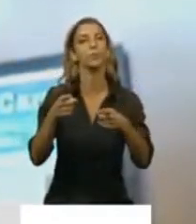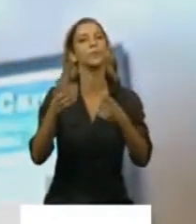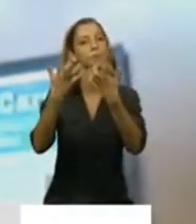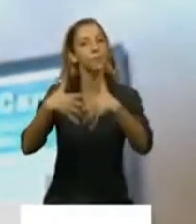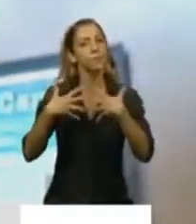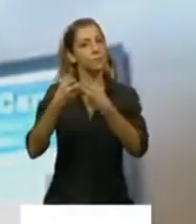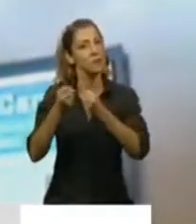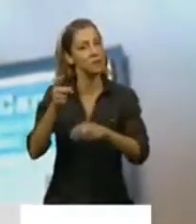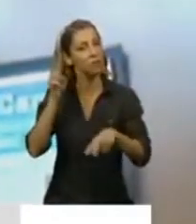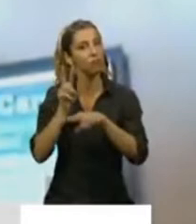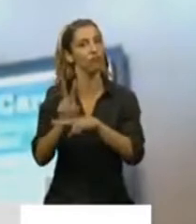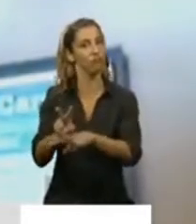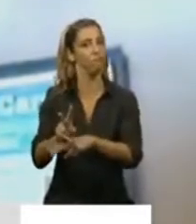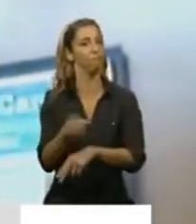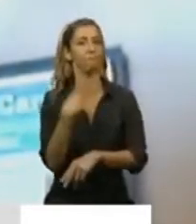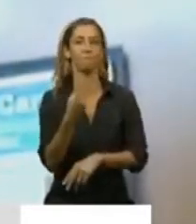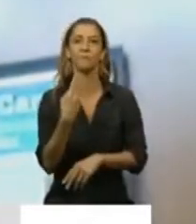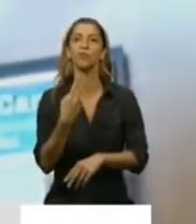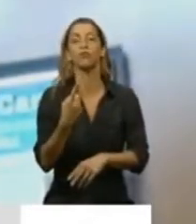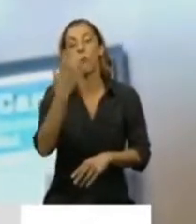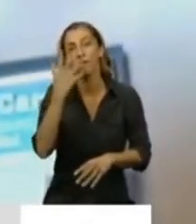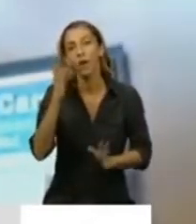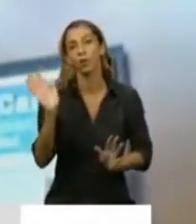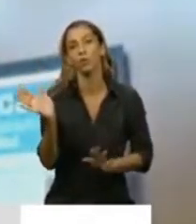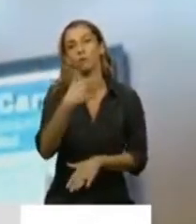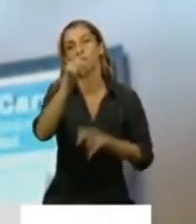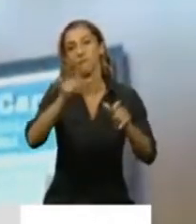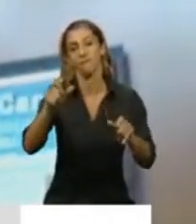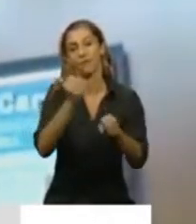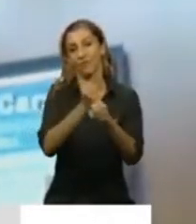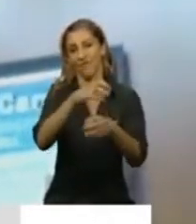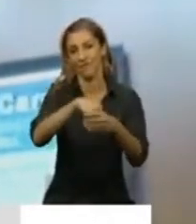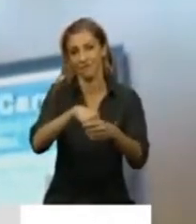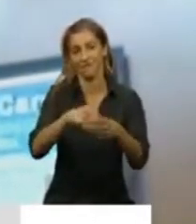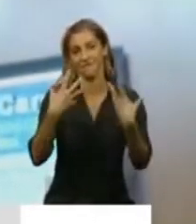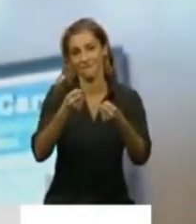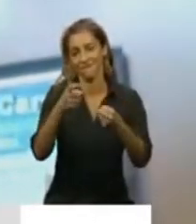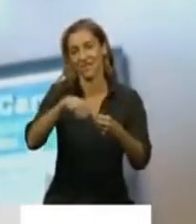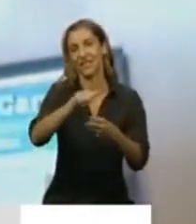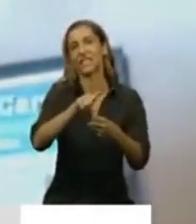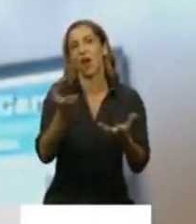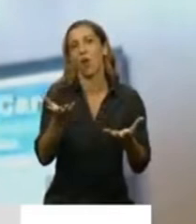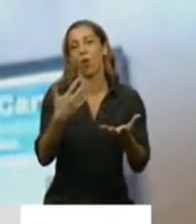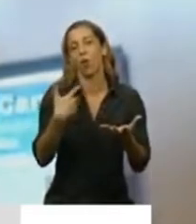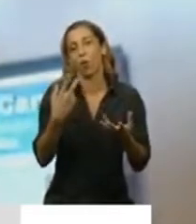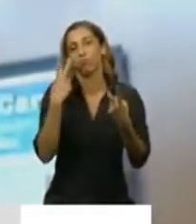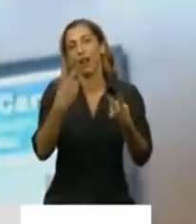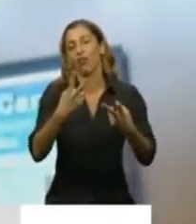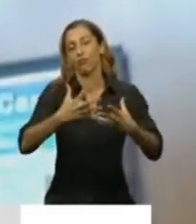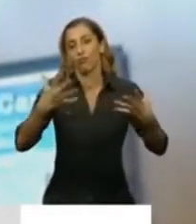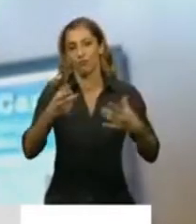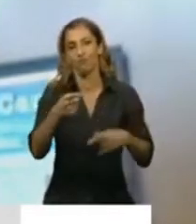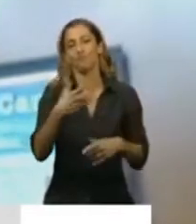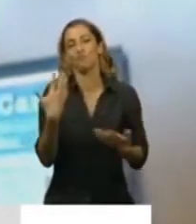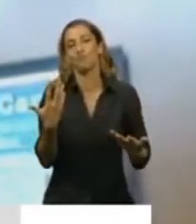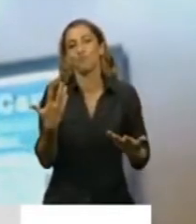hubiéramos querido que fuera todo el personal sanitario a quienes hacen funcionar justamente el sistema. Nosotros,